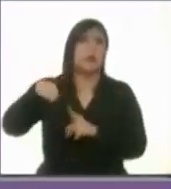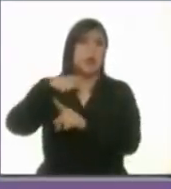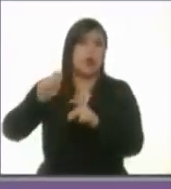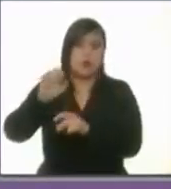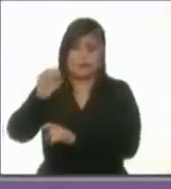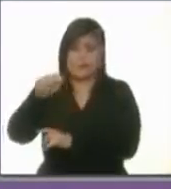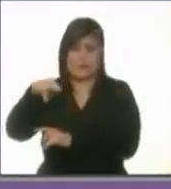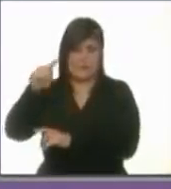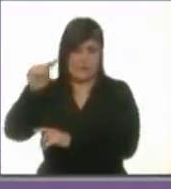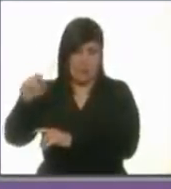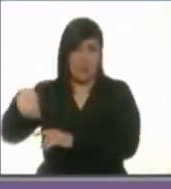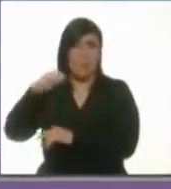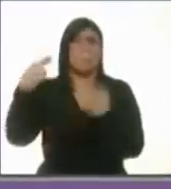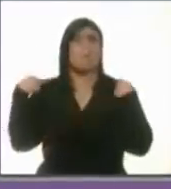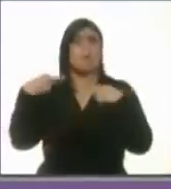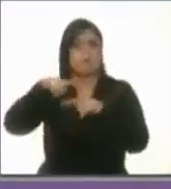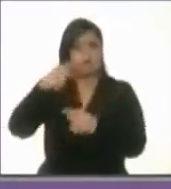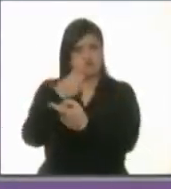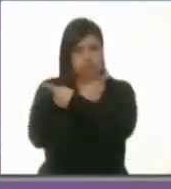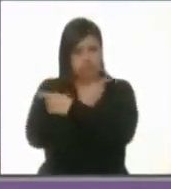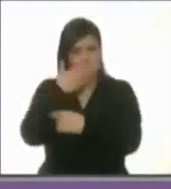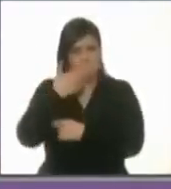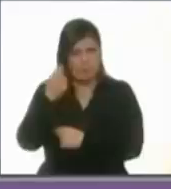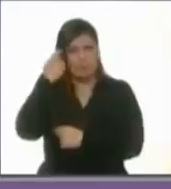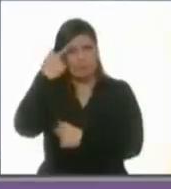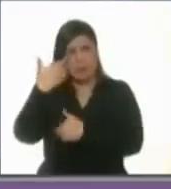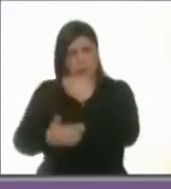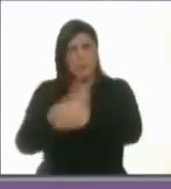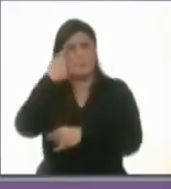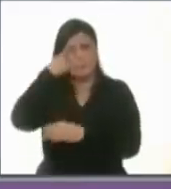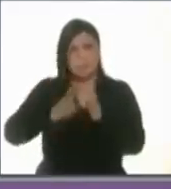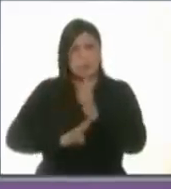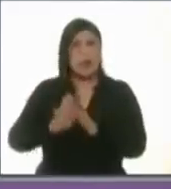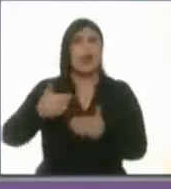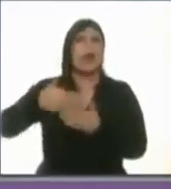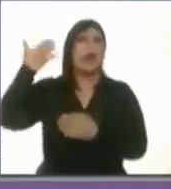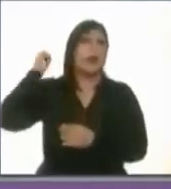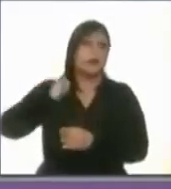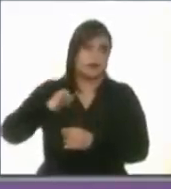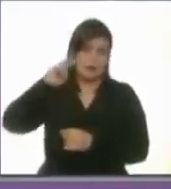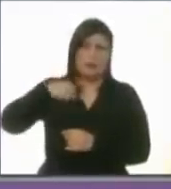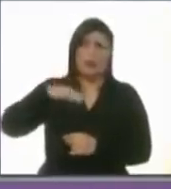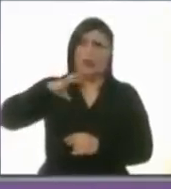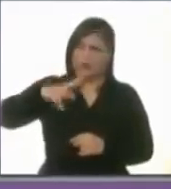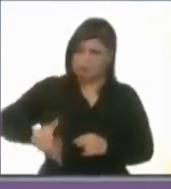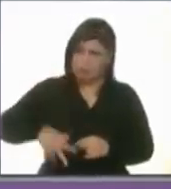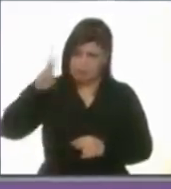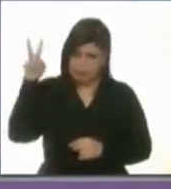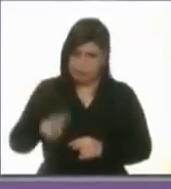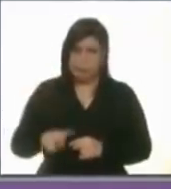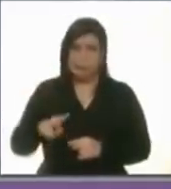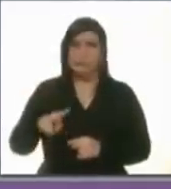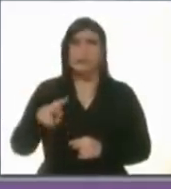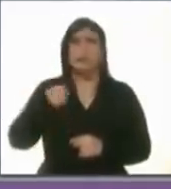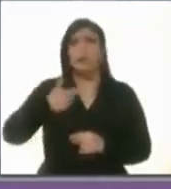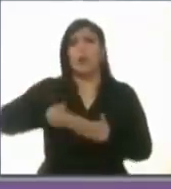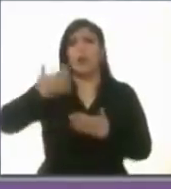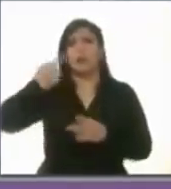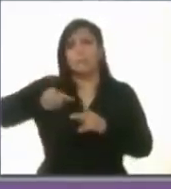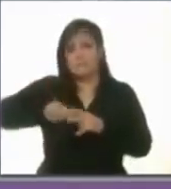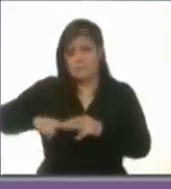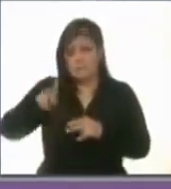cívico de México aquellos que nos están sacando del rezago y por ello estoy muy orgullosa desde el inicio de mi